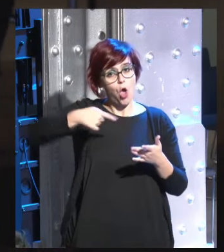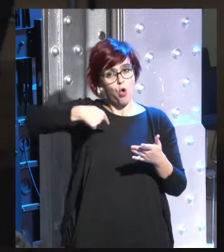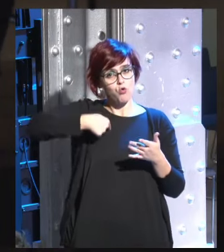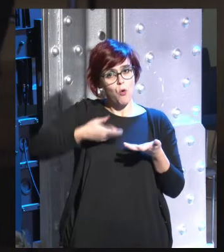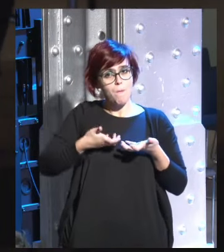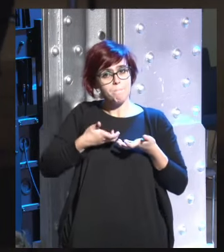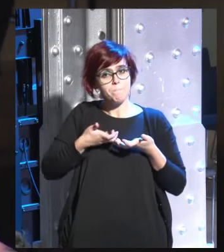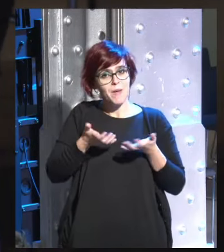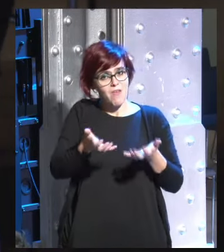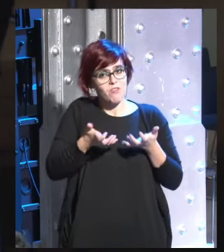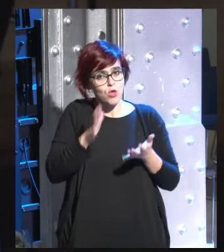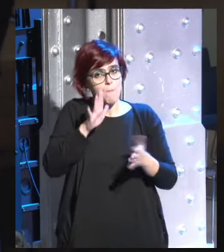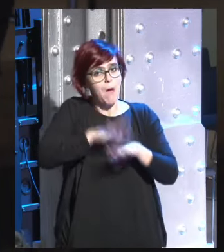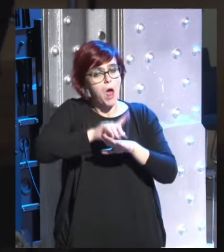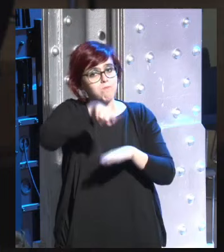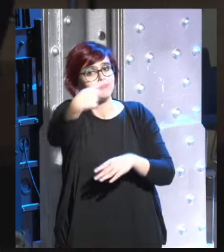objetivos